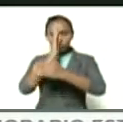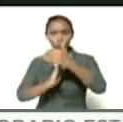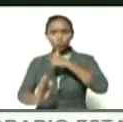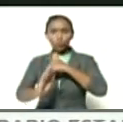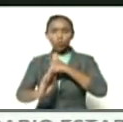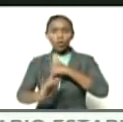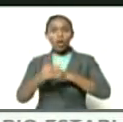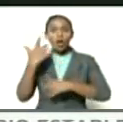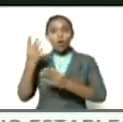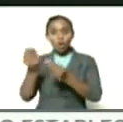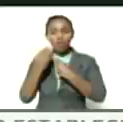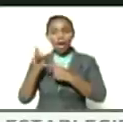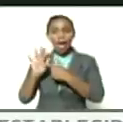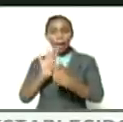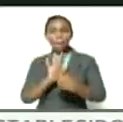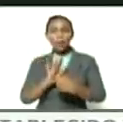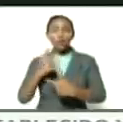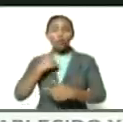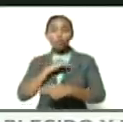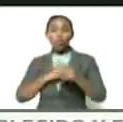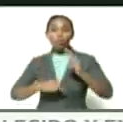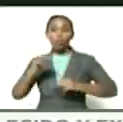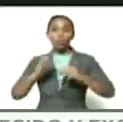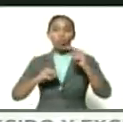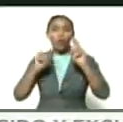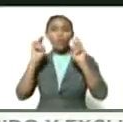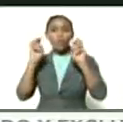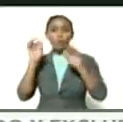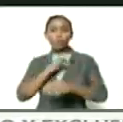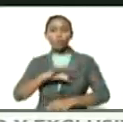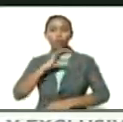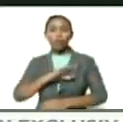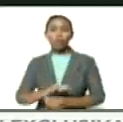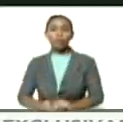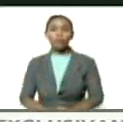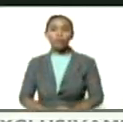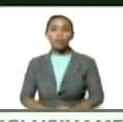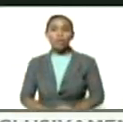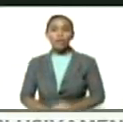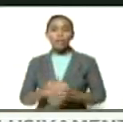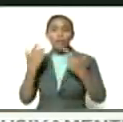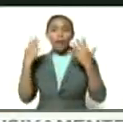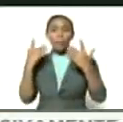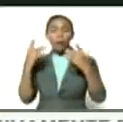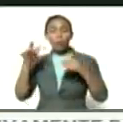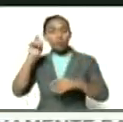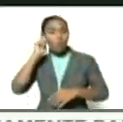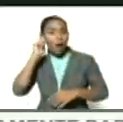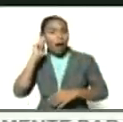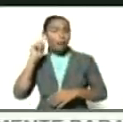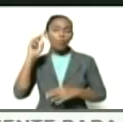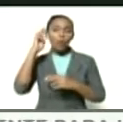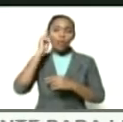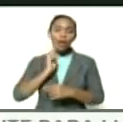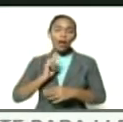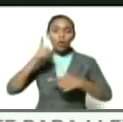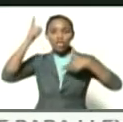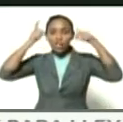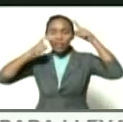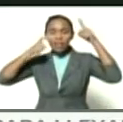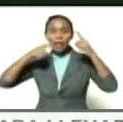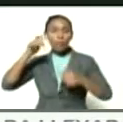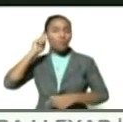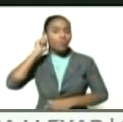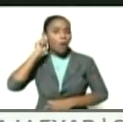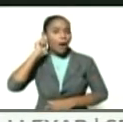nos dan ejemplo y vamos construyendo una nueva sociedad de la mano del feminismo bolivariano y chavista del